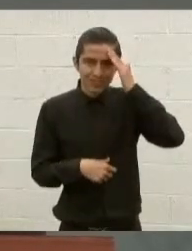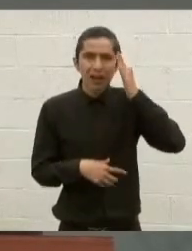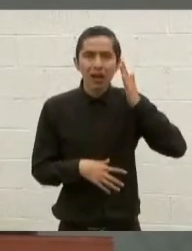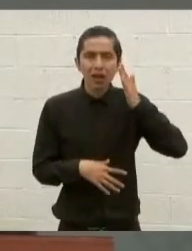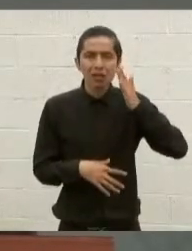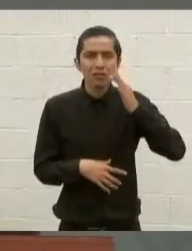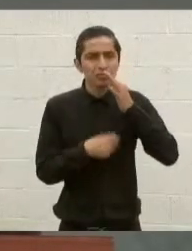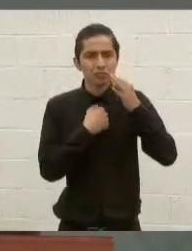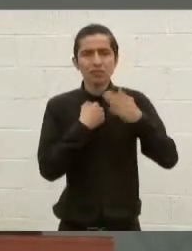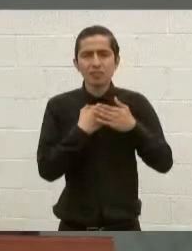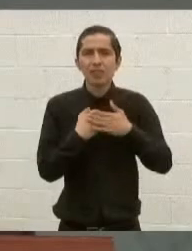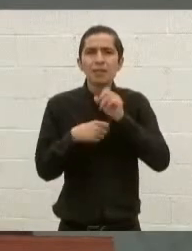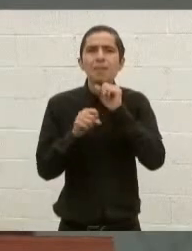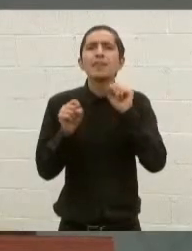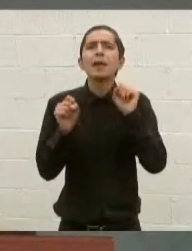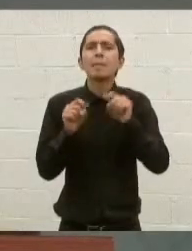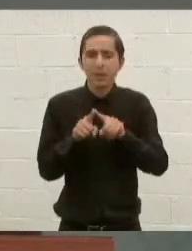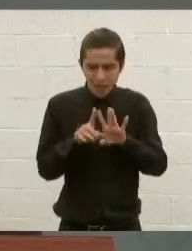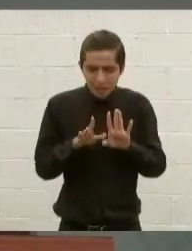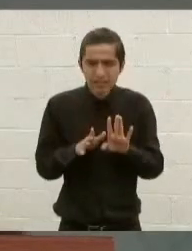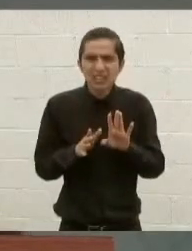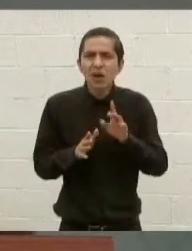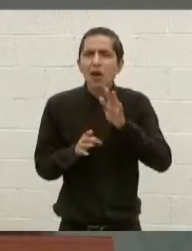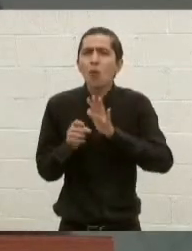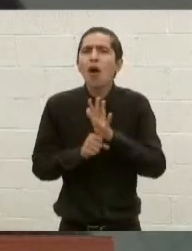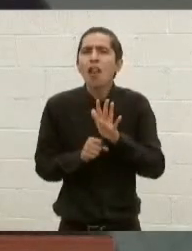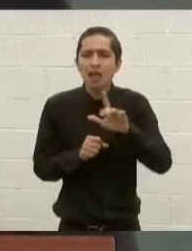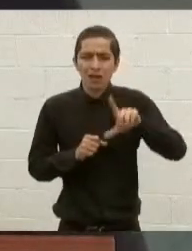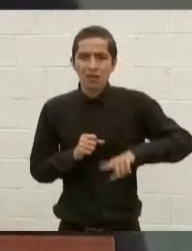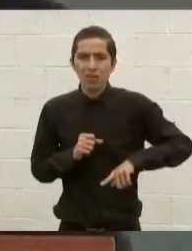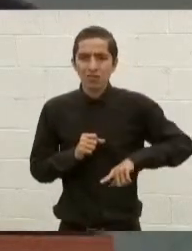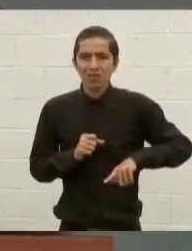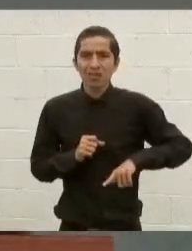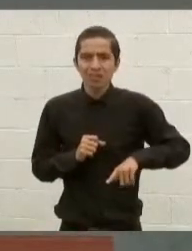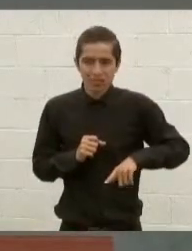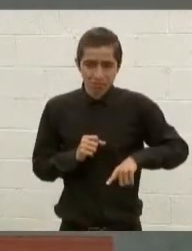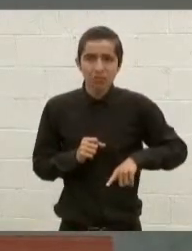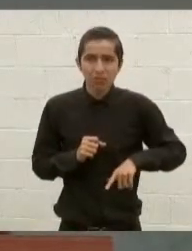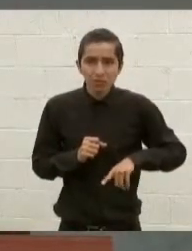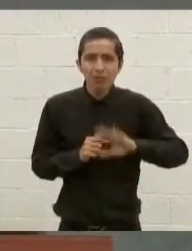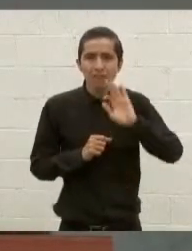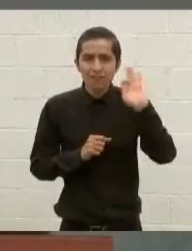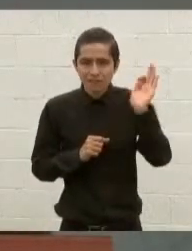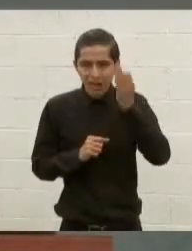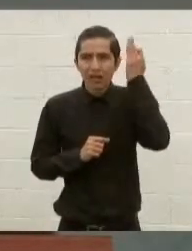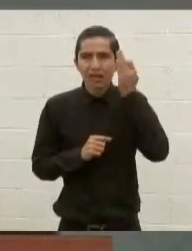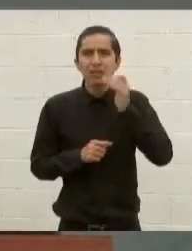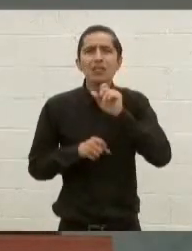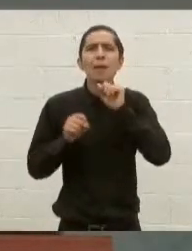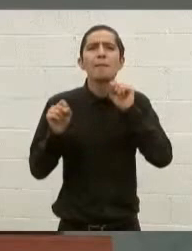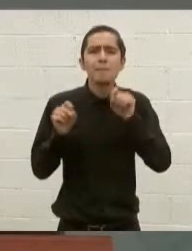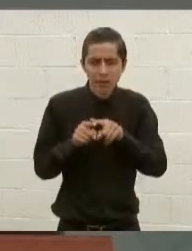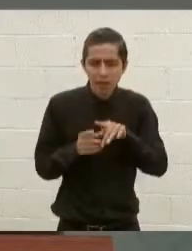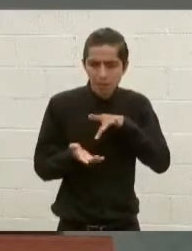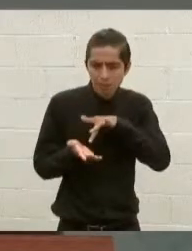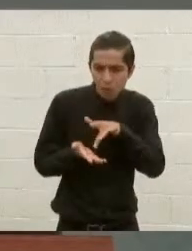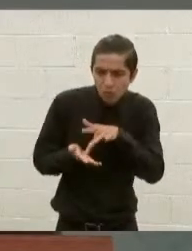informa, y el sistema, por supuesto, del Gobierno de la República.